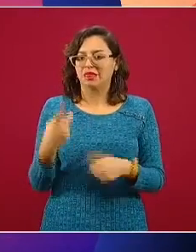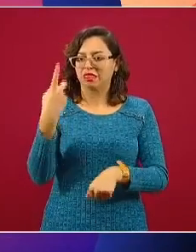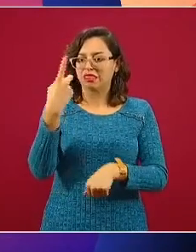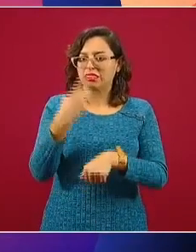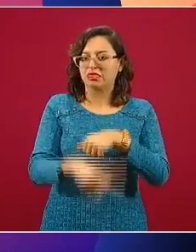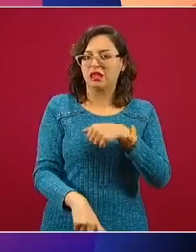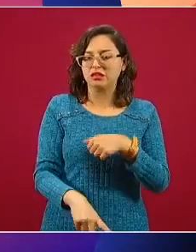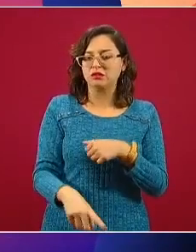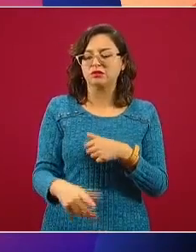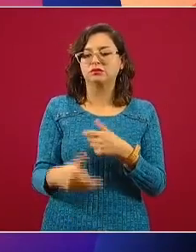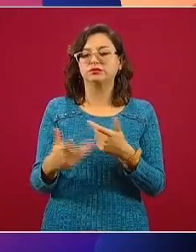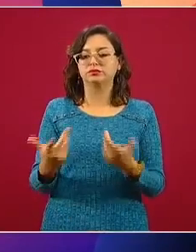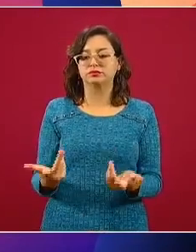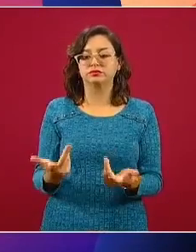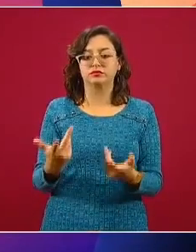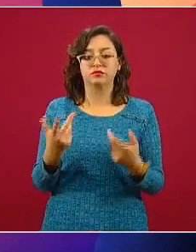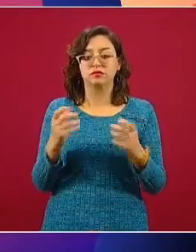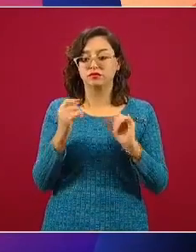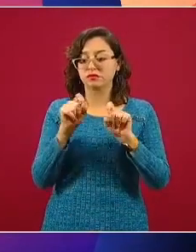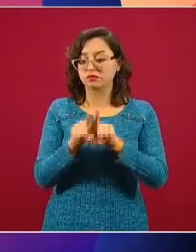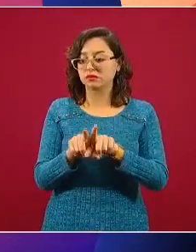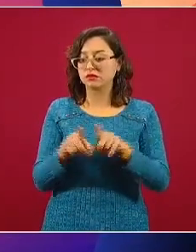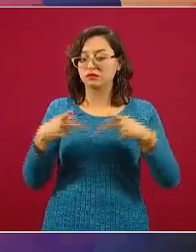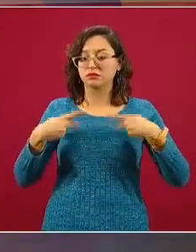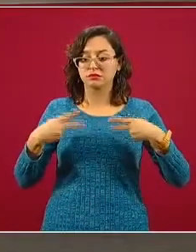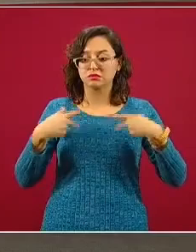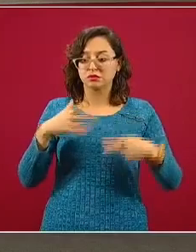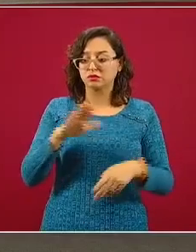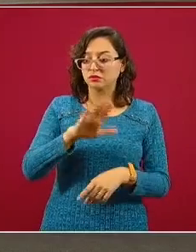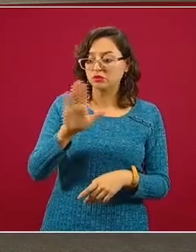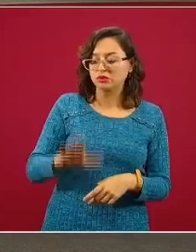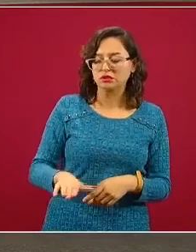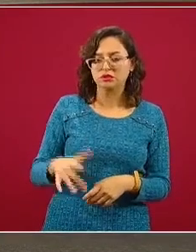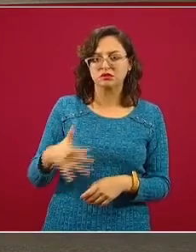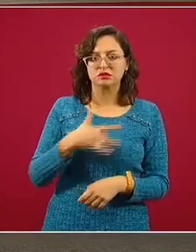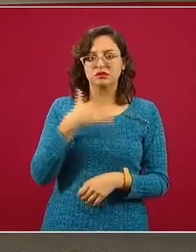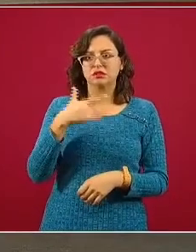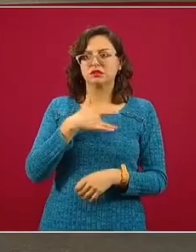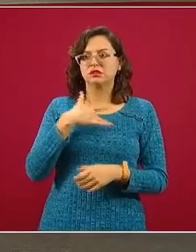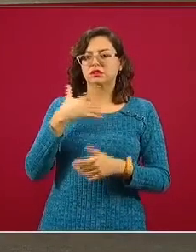las familias que han perdido algún ser querido? Agradezco su atención.